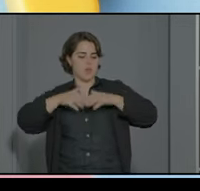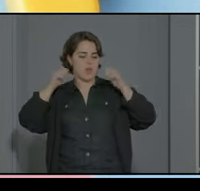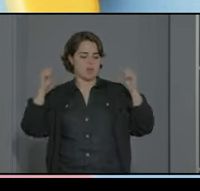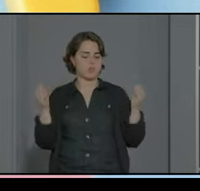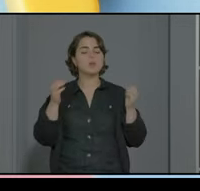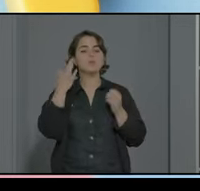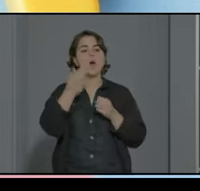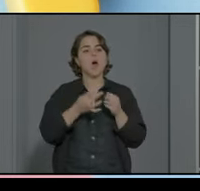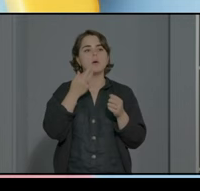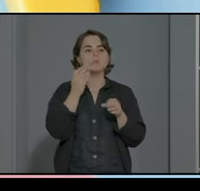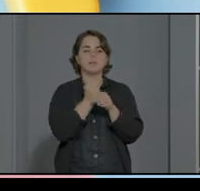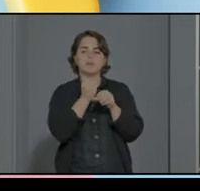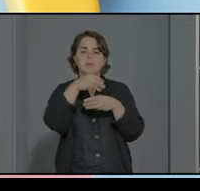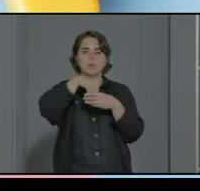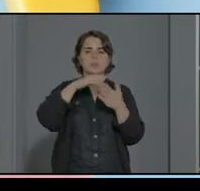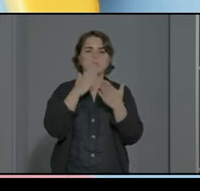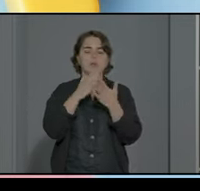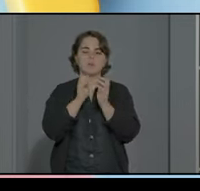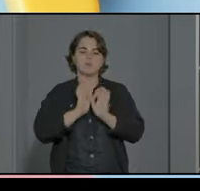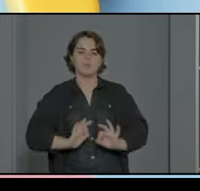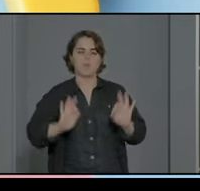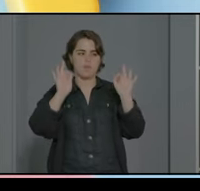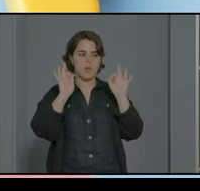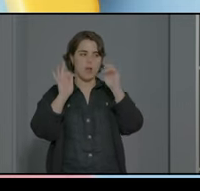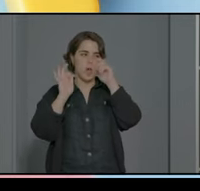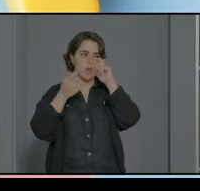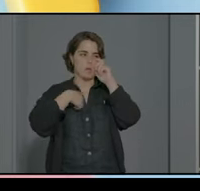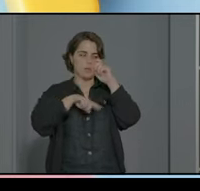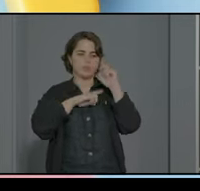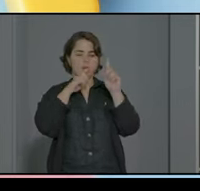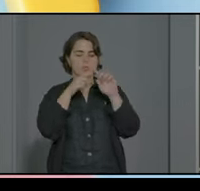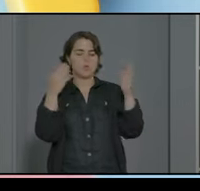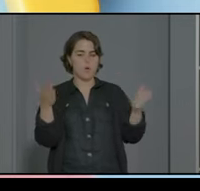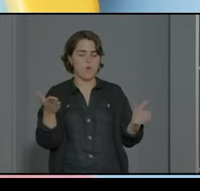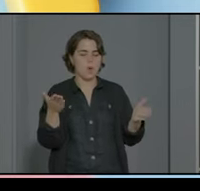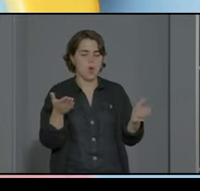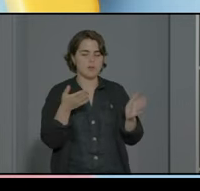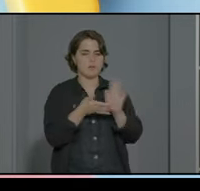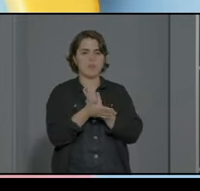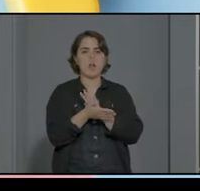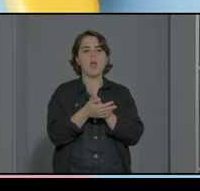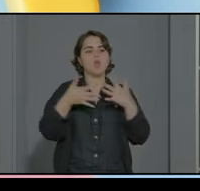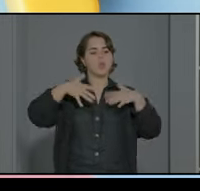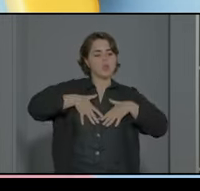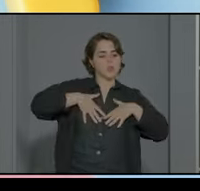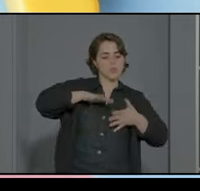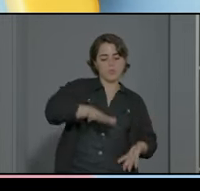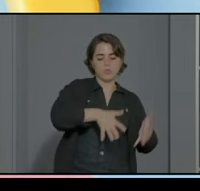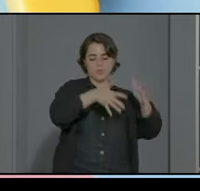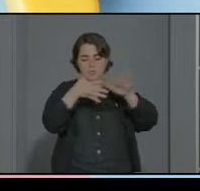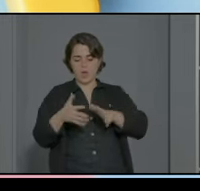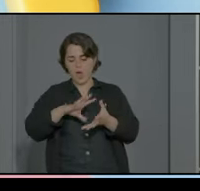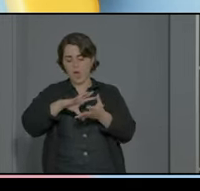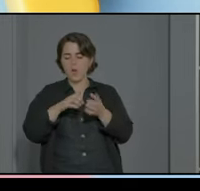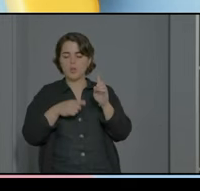el trabajo en aula específica donde hay muchos años y tratamos de traer ese conocimiento para adaptarnos y crear un poco